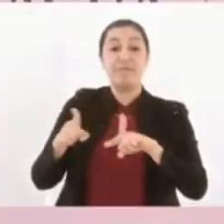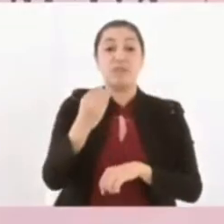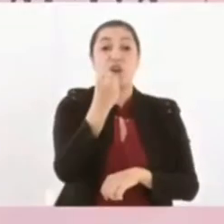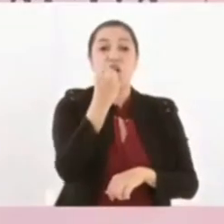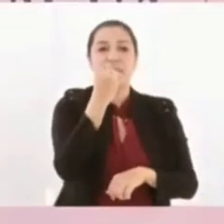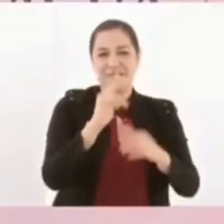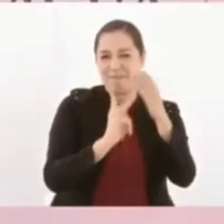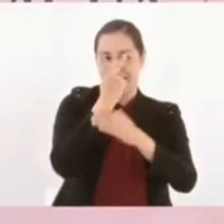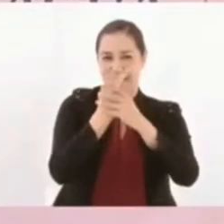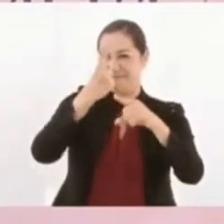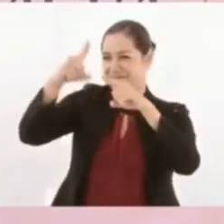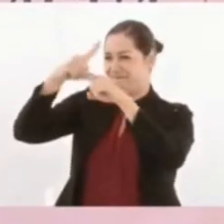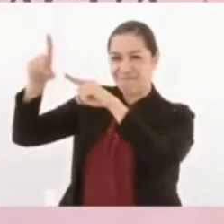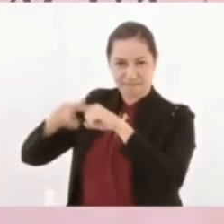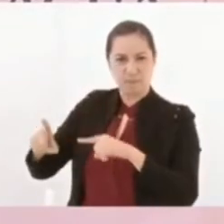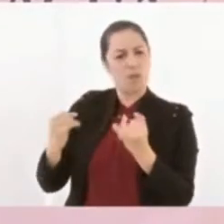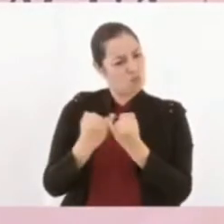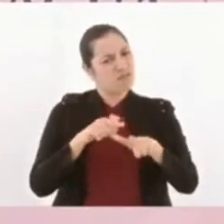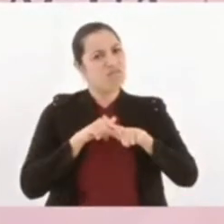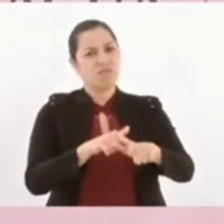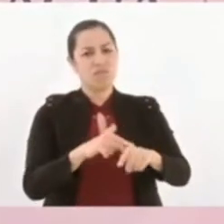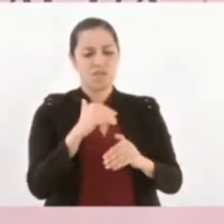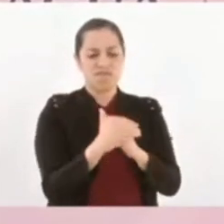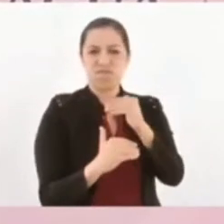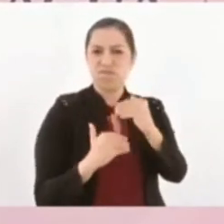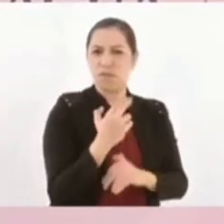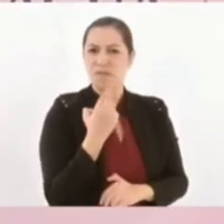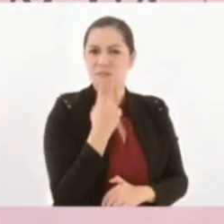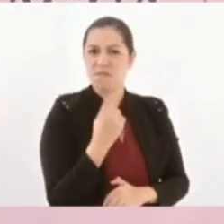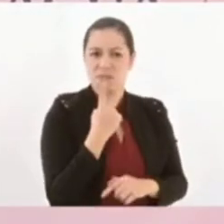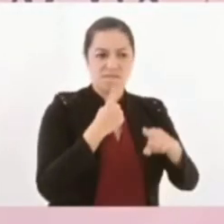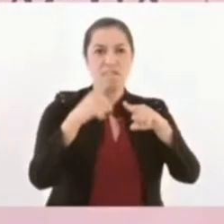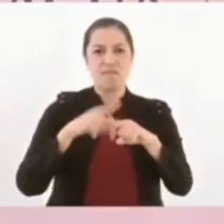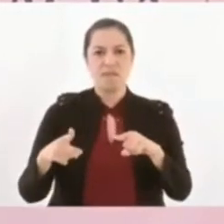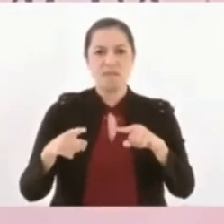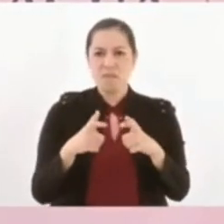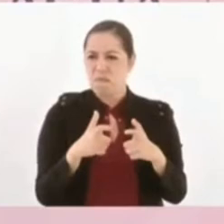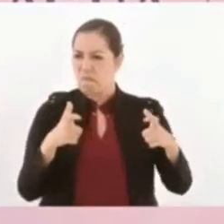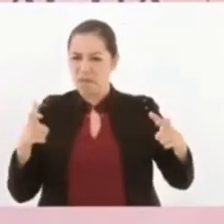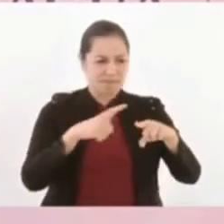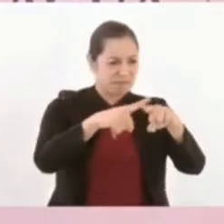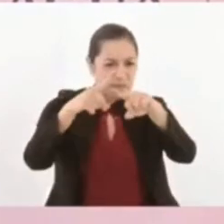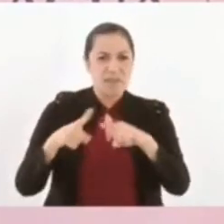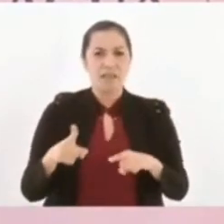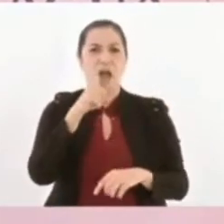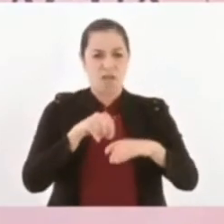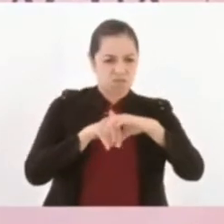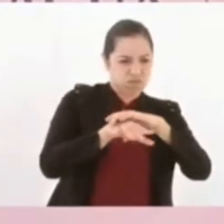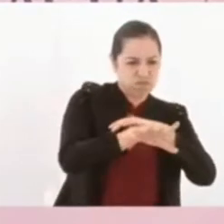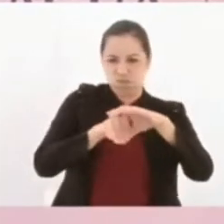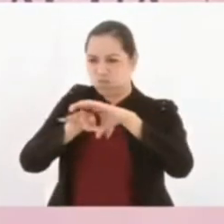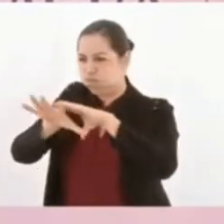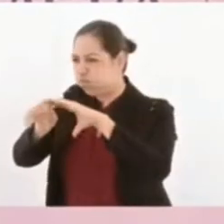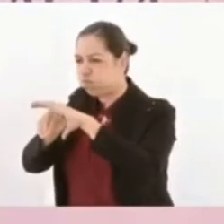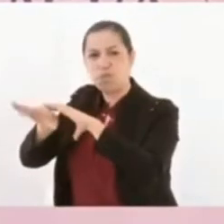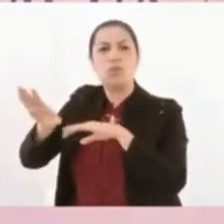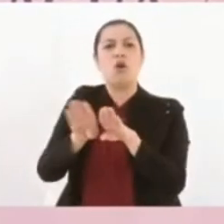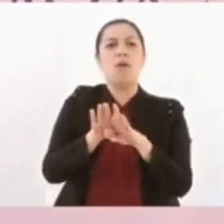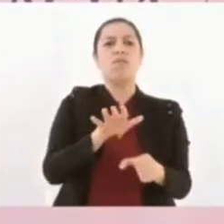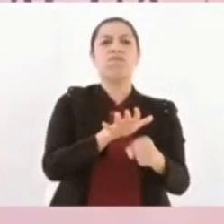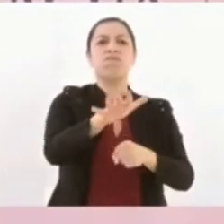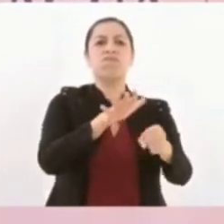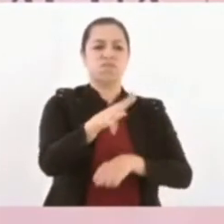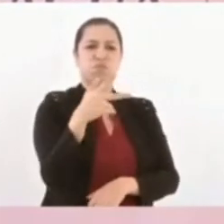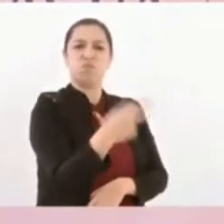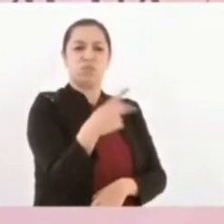Tenemos que seguir mejorando los distritos de riego, ampliando los distritos de riego para ser autosuficientes